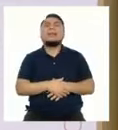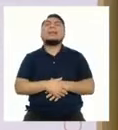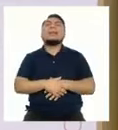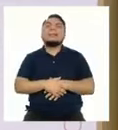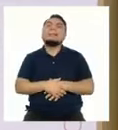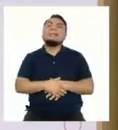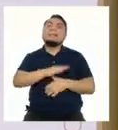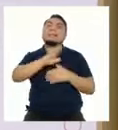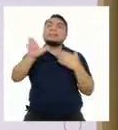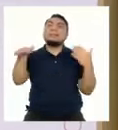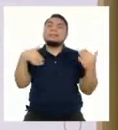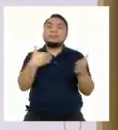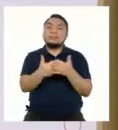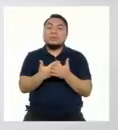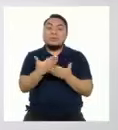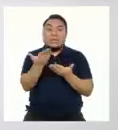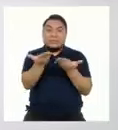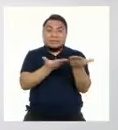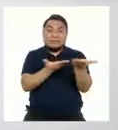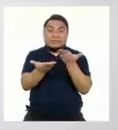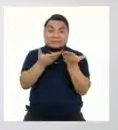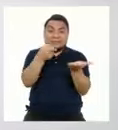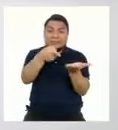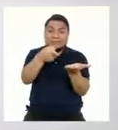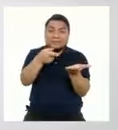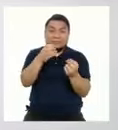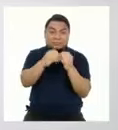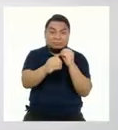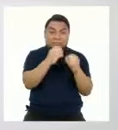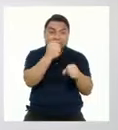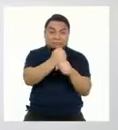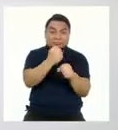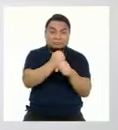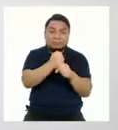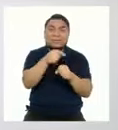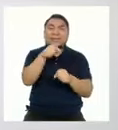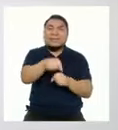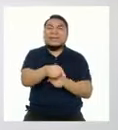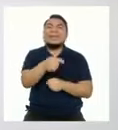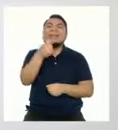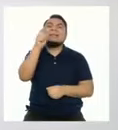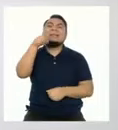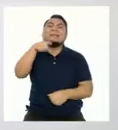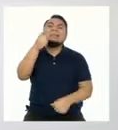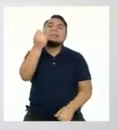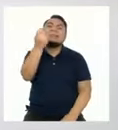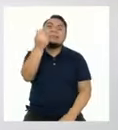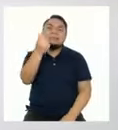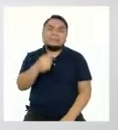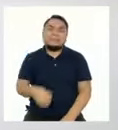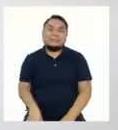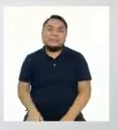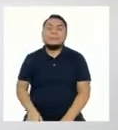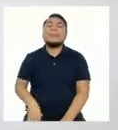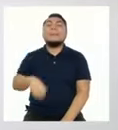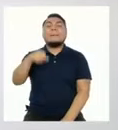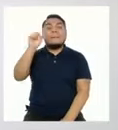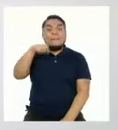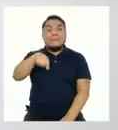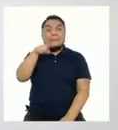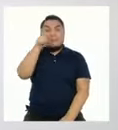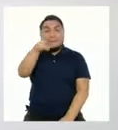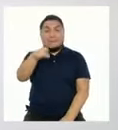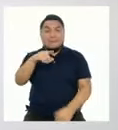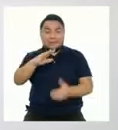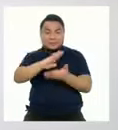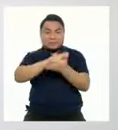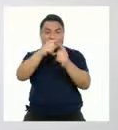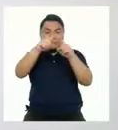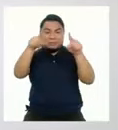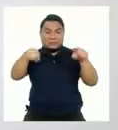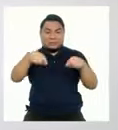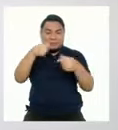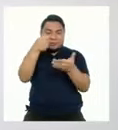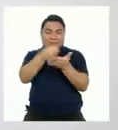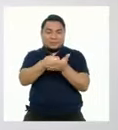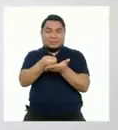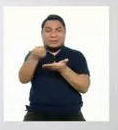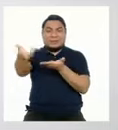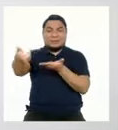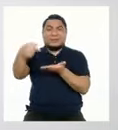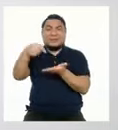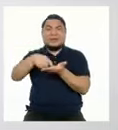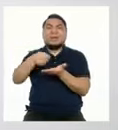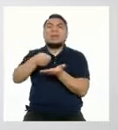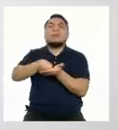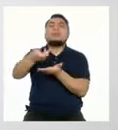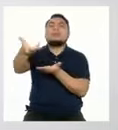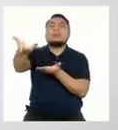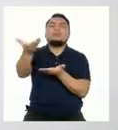servicio tiene un costo. Así es, Yaremis. Al pagar nuestro recibo, estamos pagando todos los